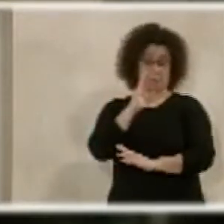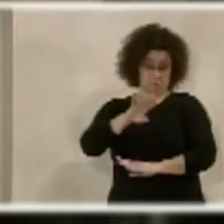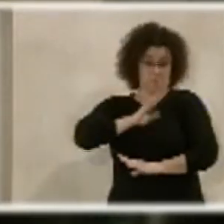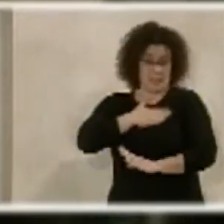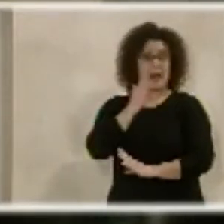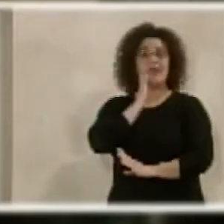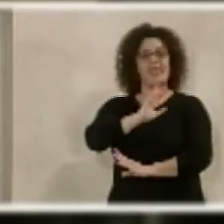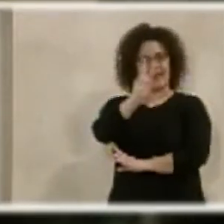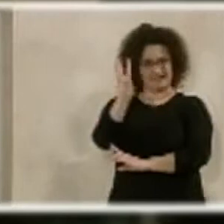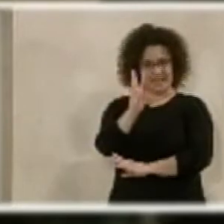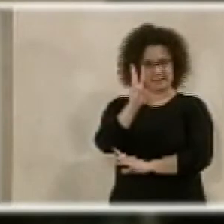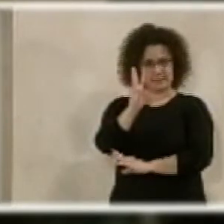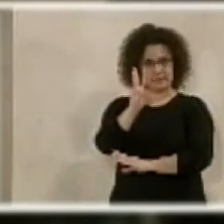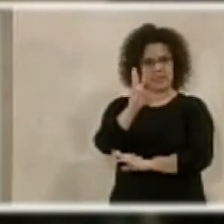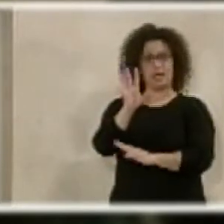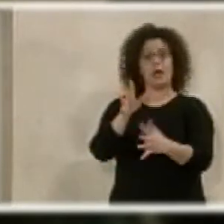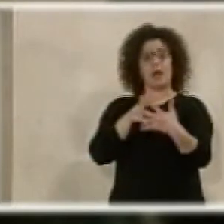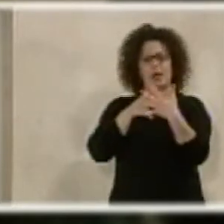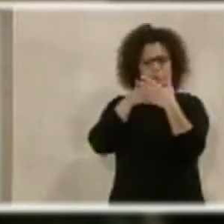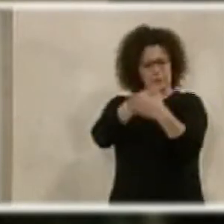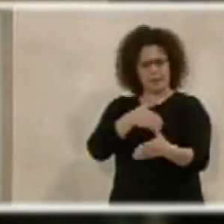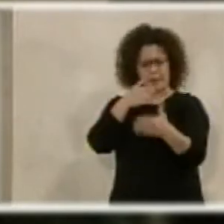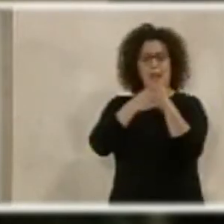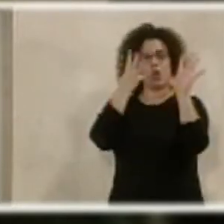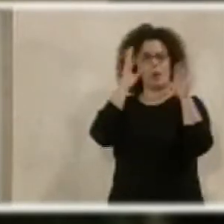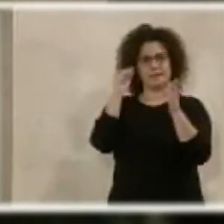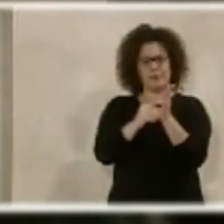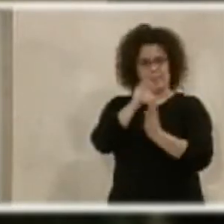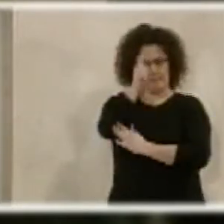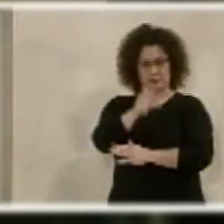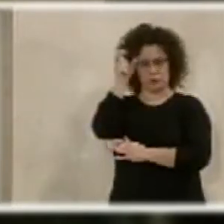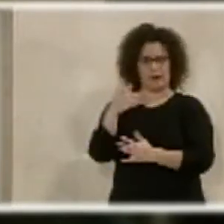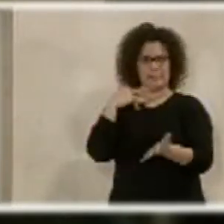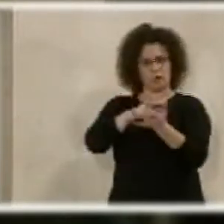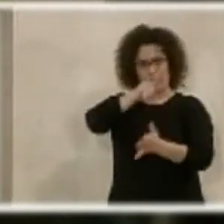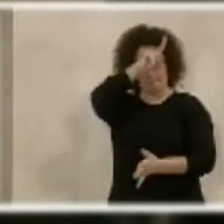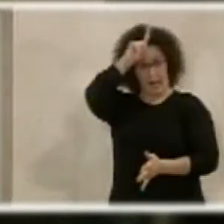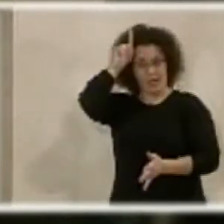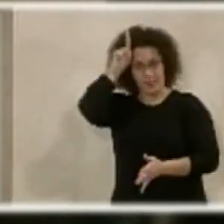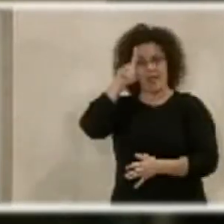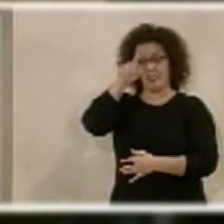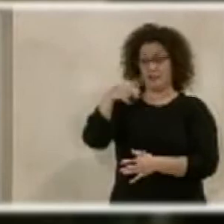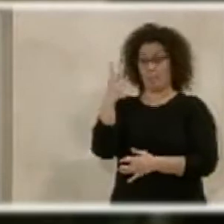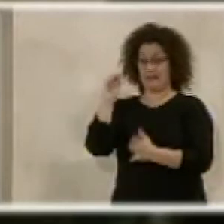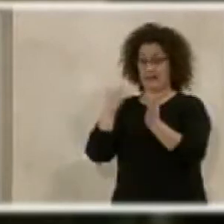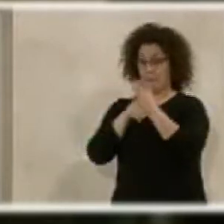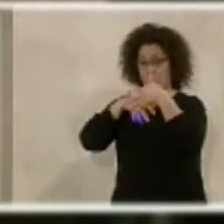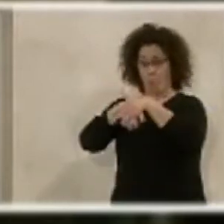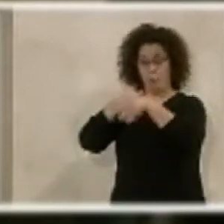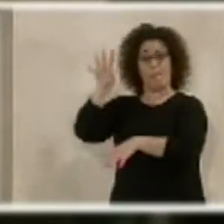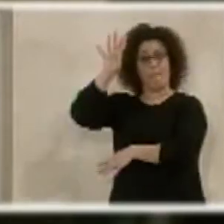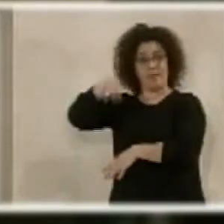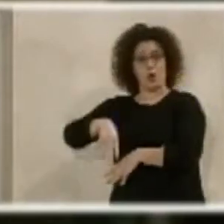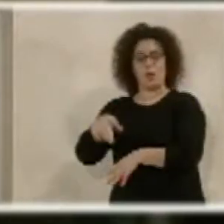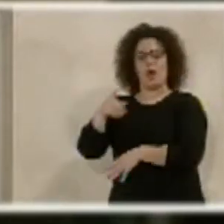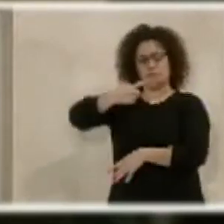mañana, para reivindicar con esas más de 90.000 personas que estuvieron en Madrid y las más de 120.000 en Barcelona, para reivindicar